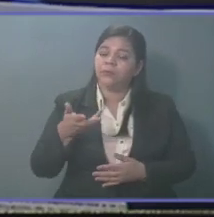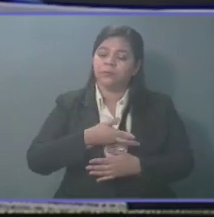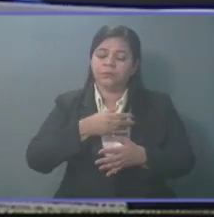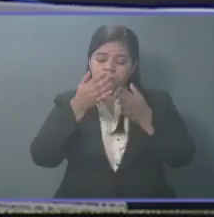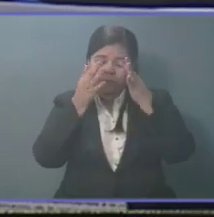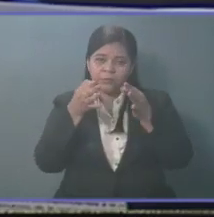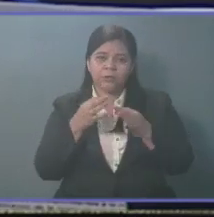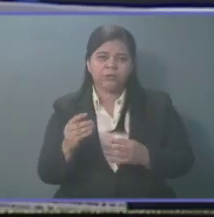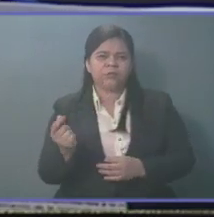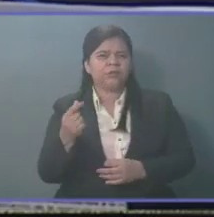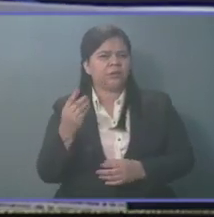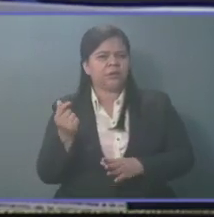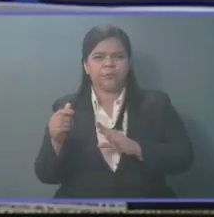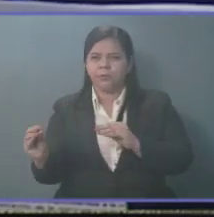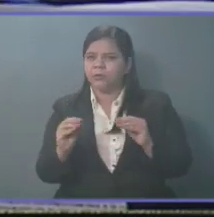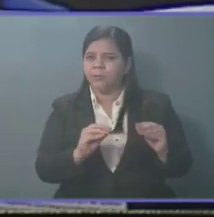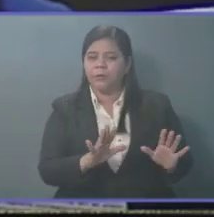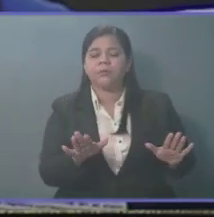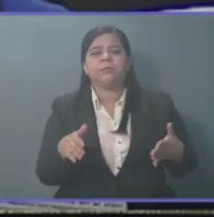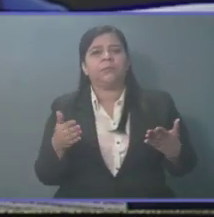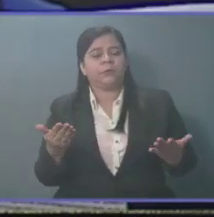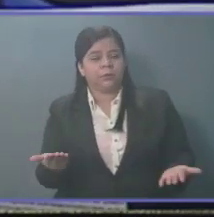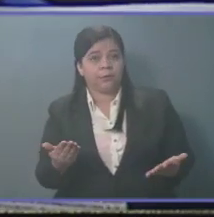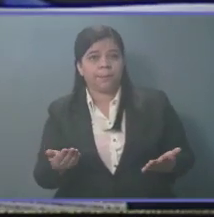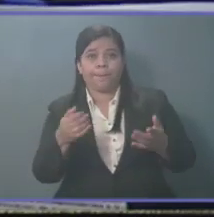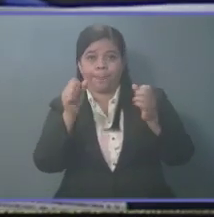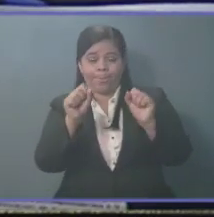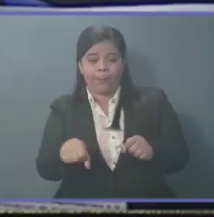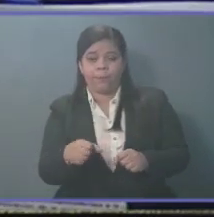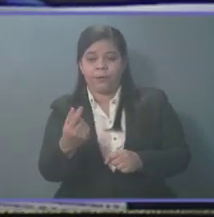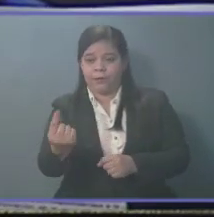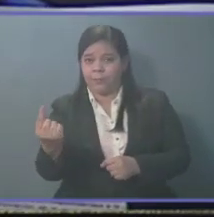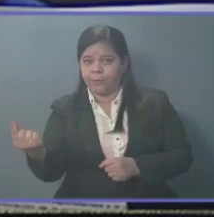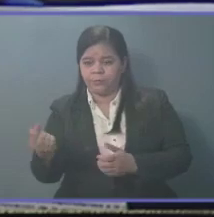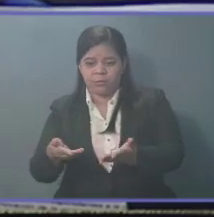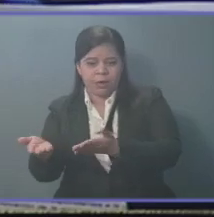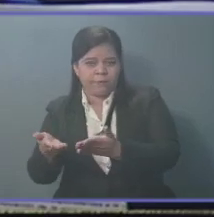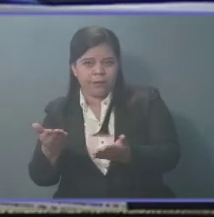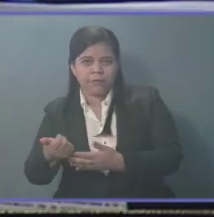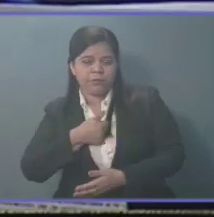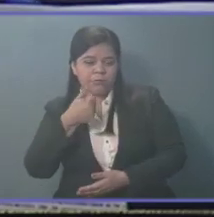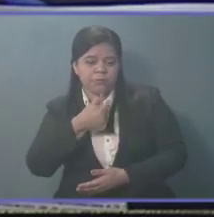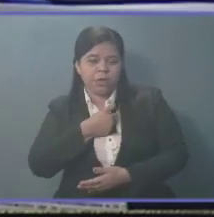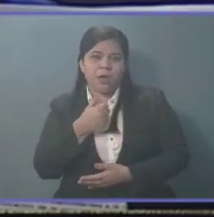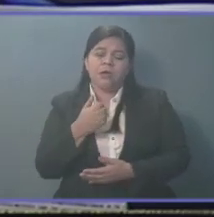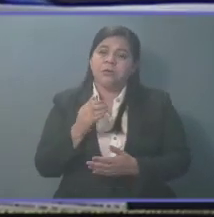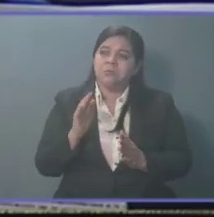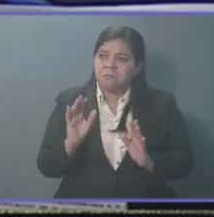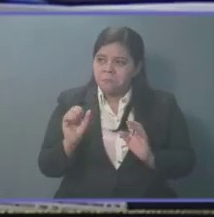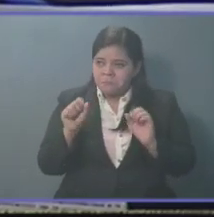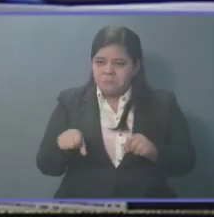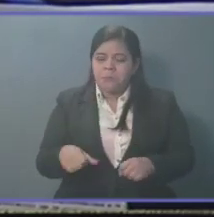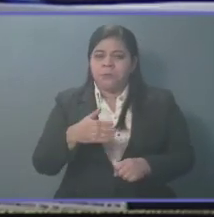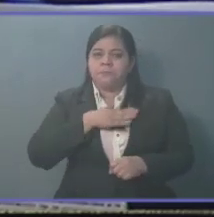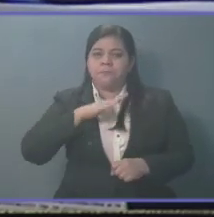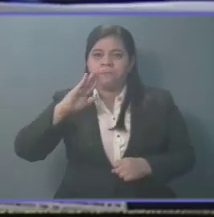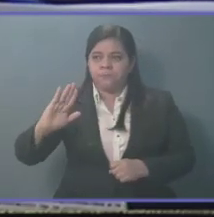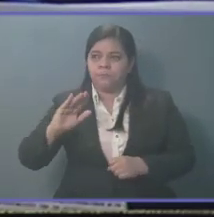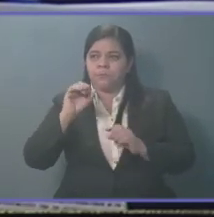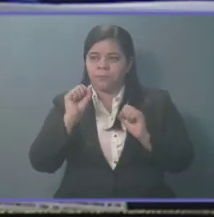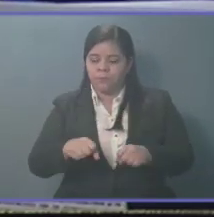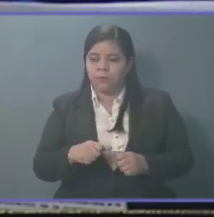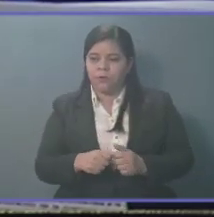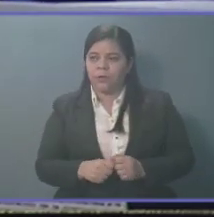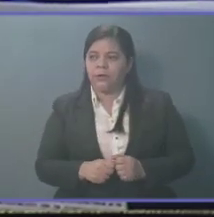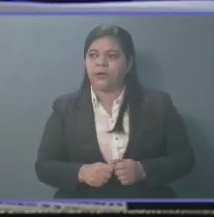deposiciones transitorias que le permita a los referidos comerciantes individuales y sociales cumplir con la obligación de obtener la